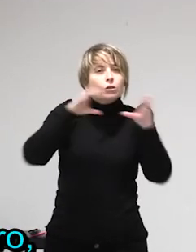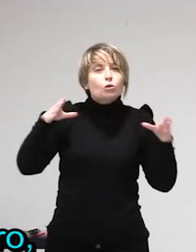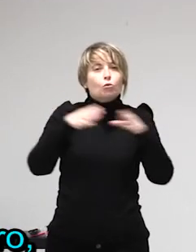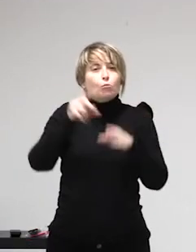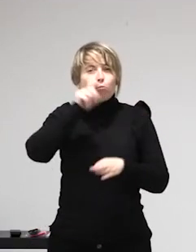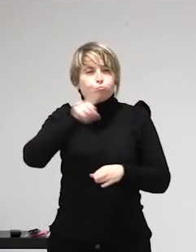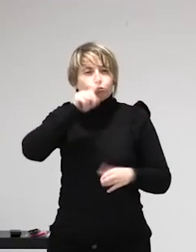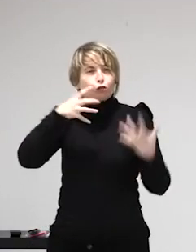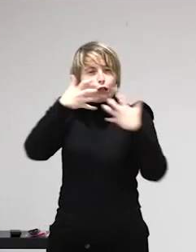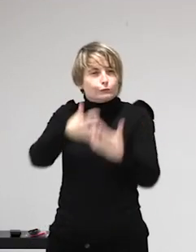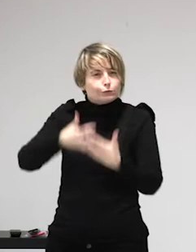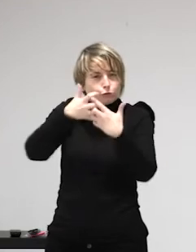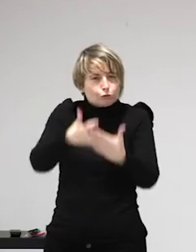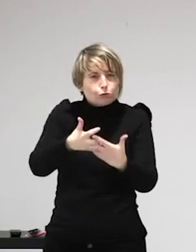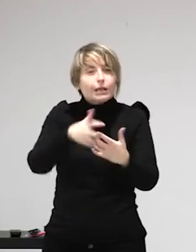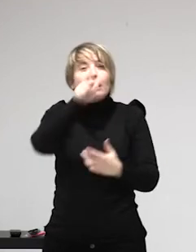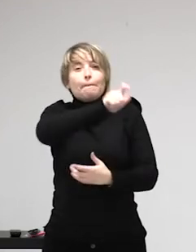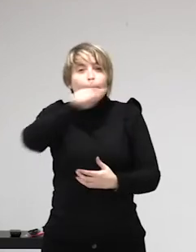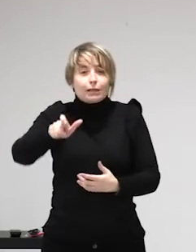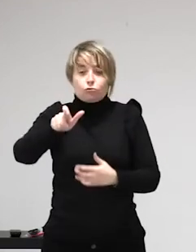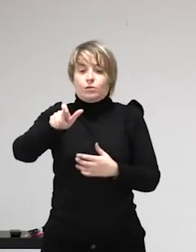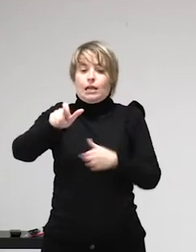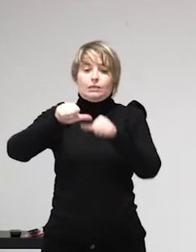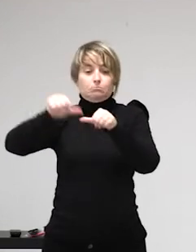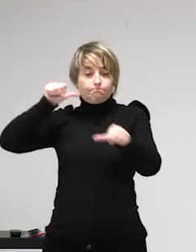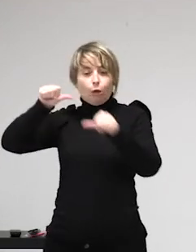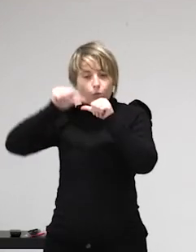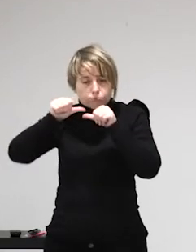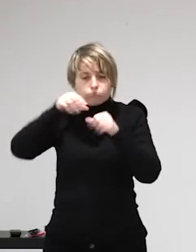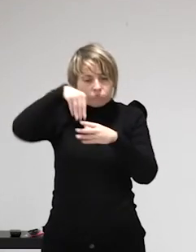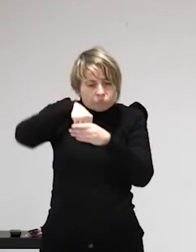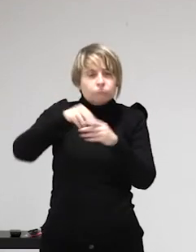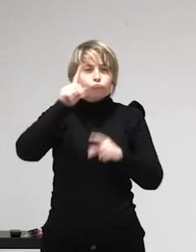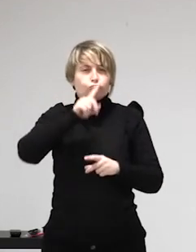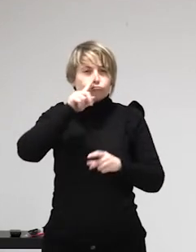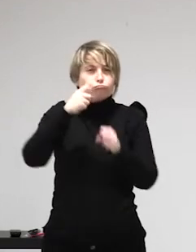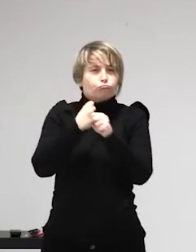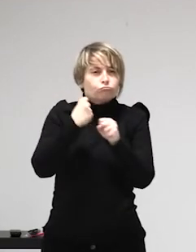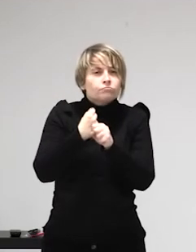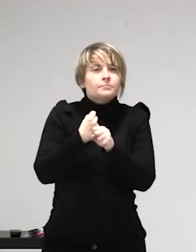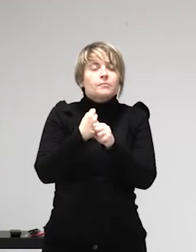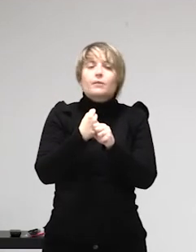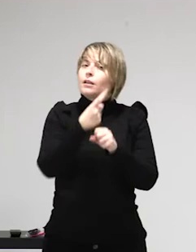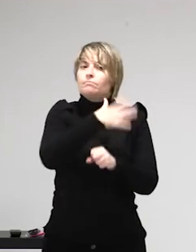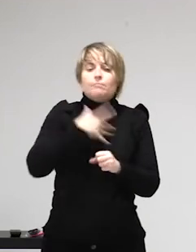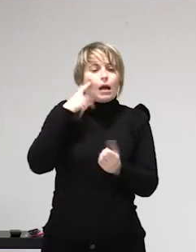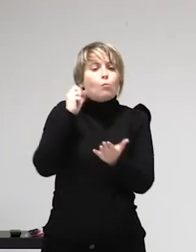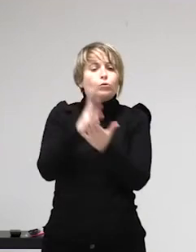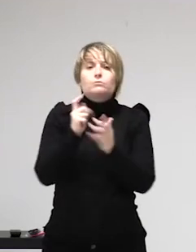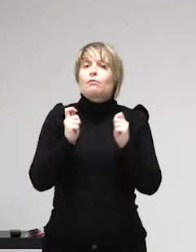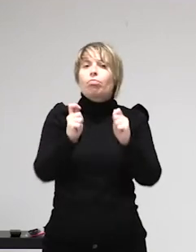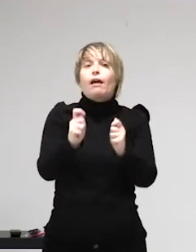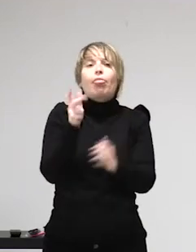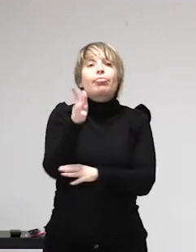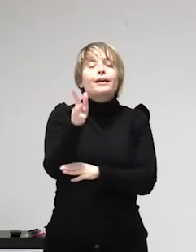febrero y nos pusimos días en la página web del Ayuntamiento, en el espacio de la Casa, encontraréis más información, así como una especie de